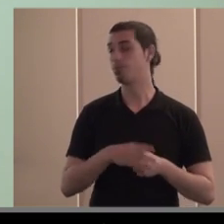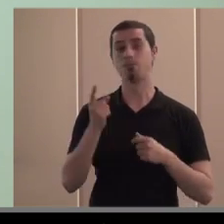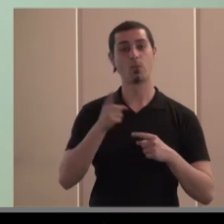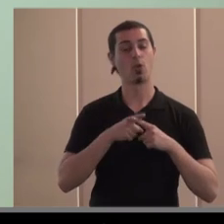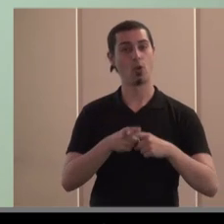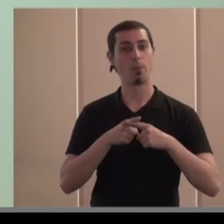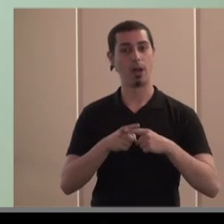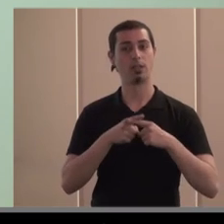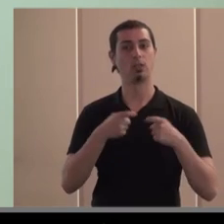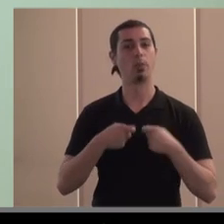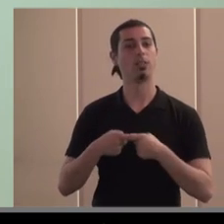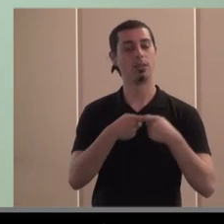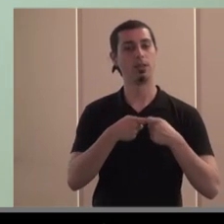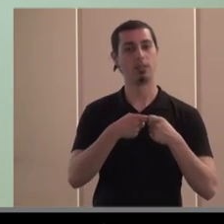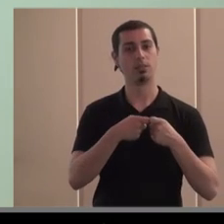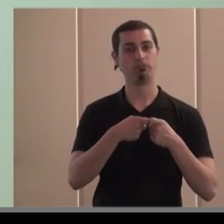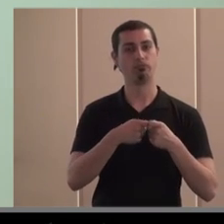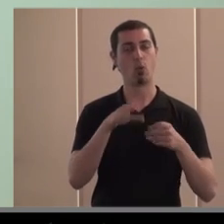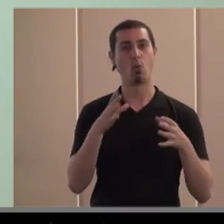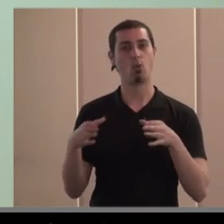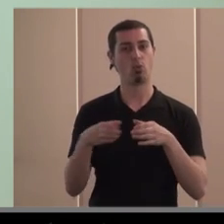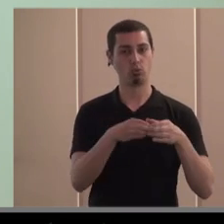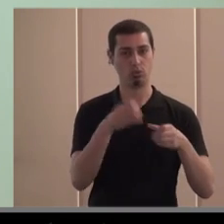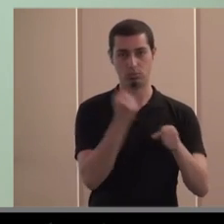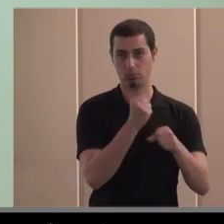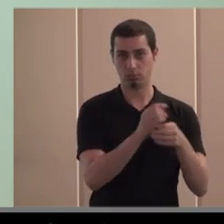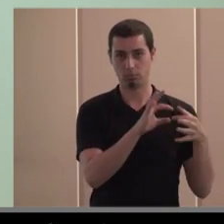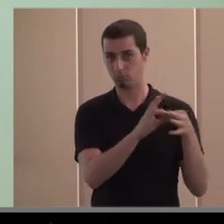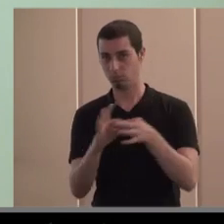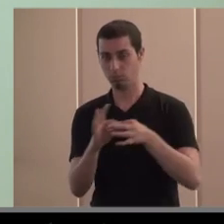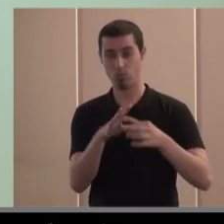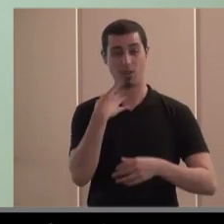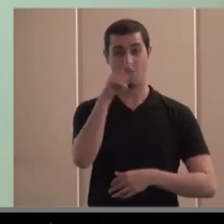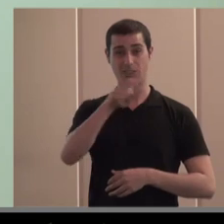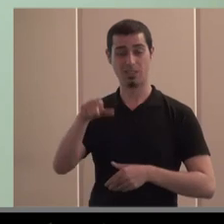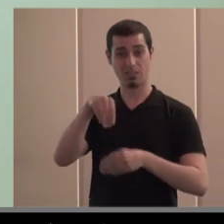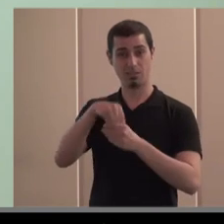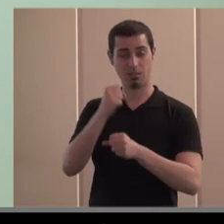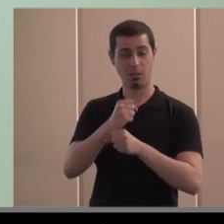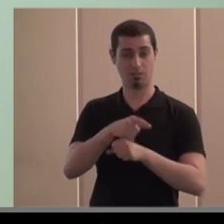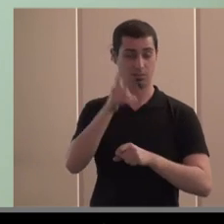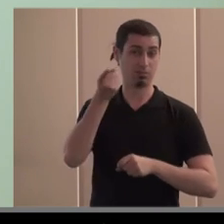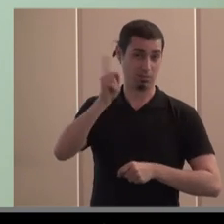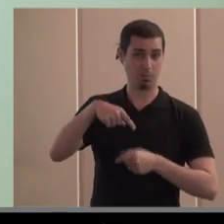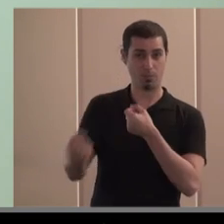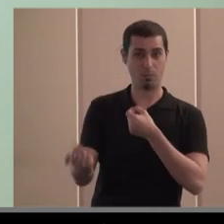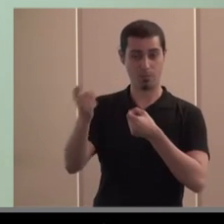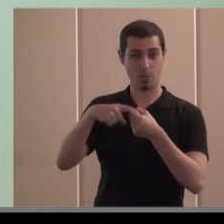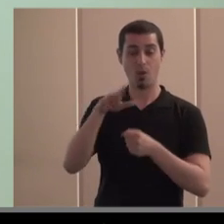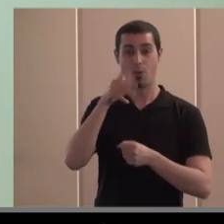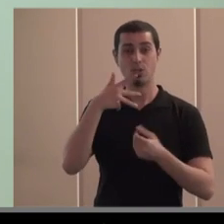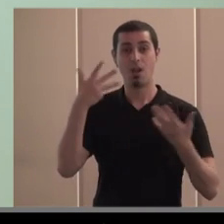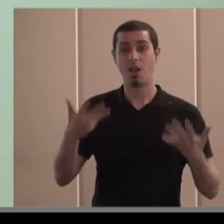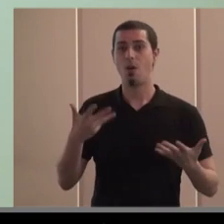comparte ser cooperativa de consumidores junto a ser cooperativa de trabajo porque todas las personas que trabajan en ella también lo son Consum tiene en la